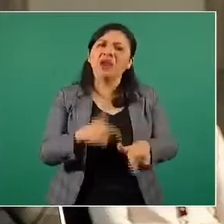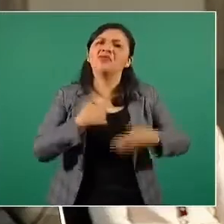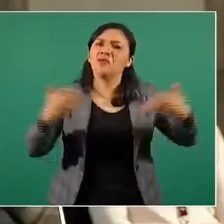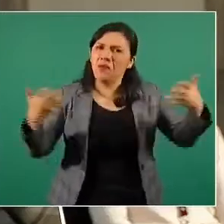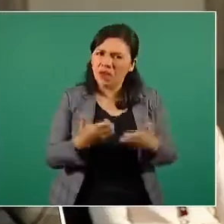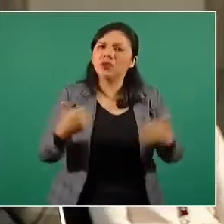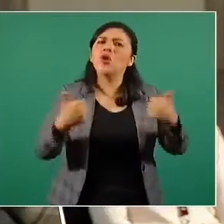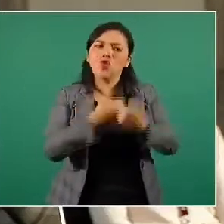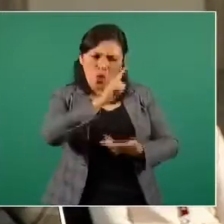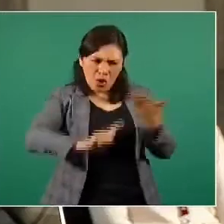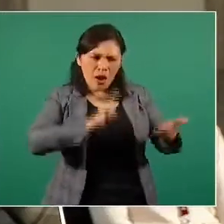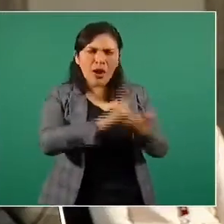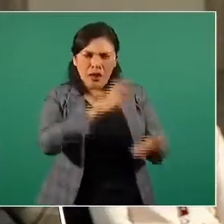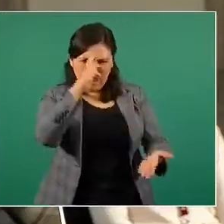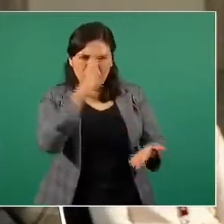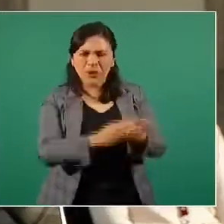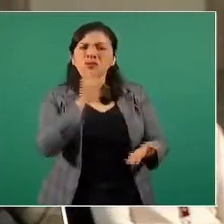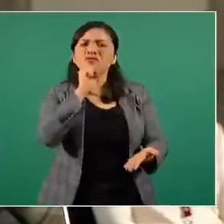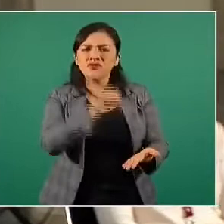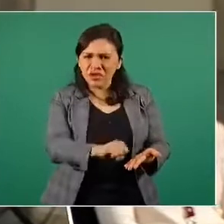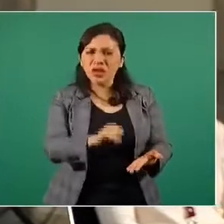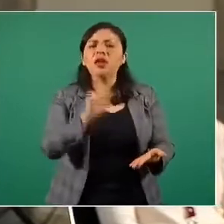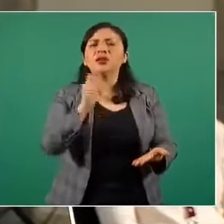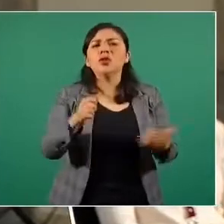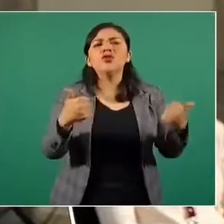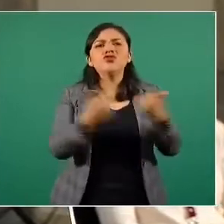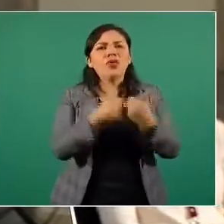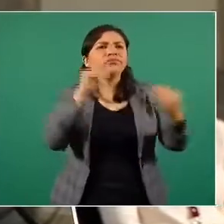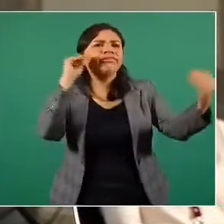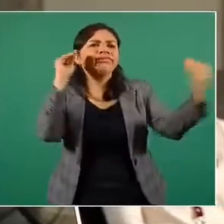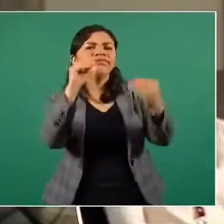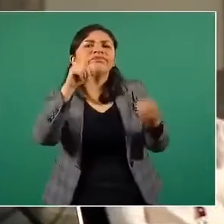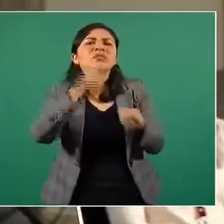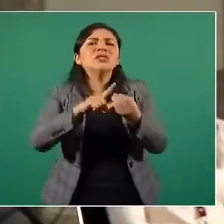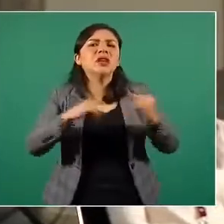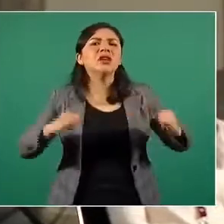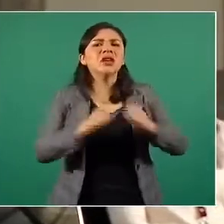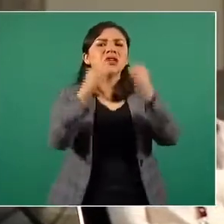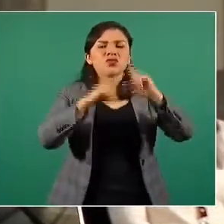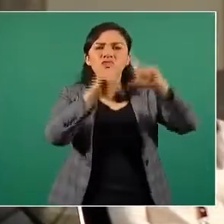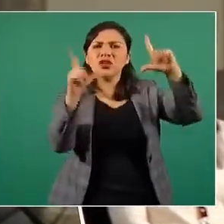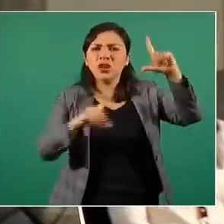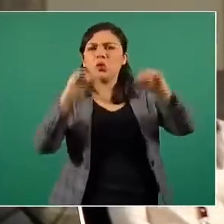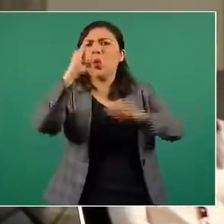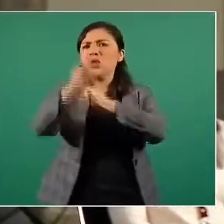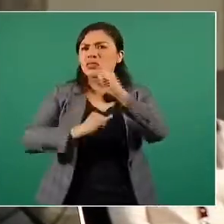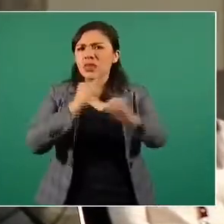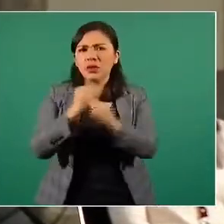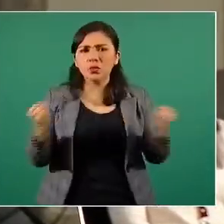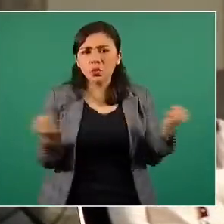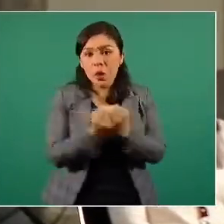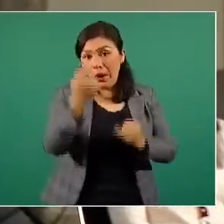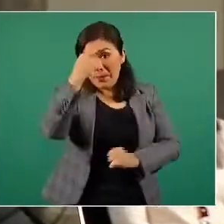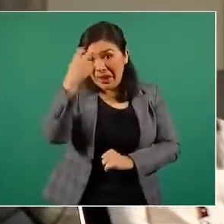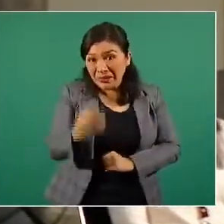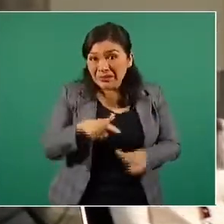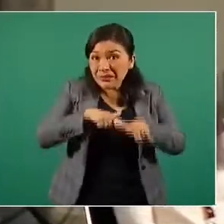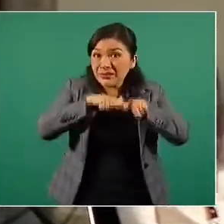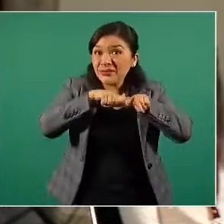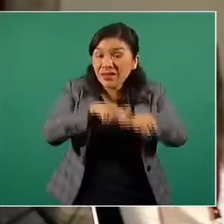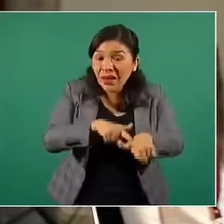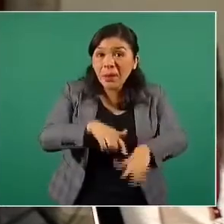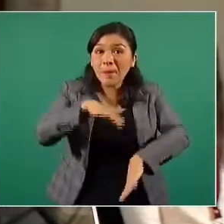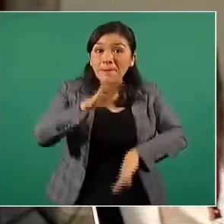legales en el ámbito nacional y ante instancias del gremio nacionales e internacionales para que no se siga